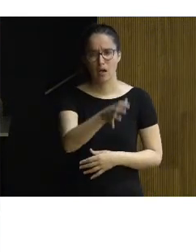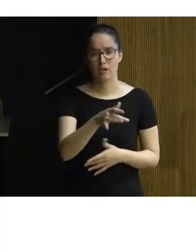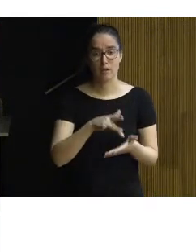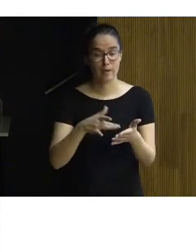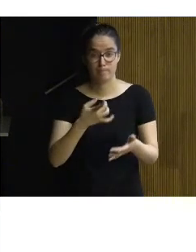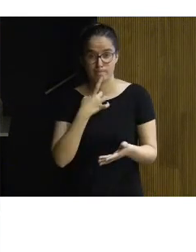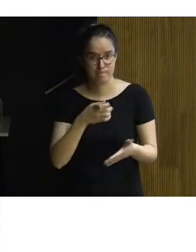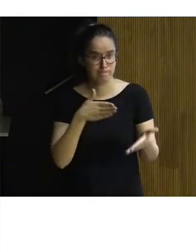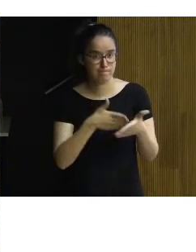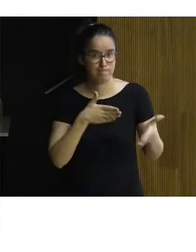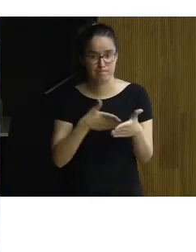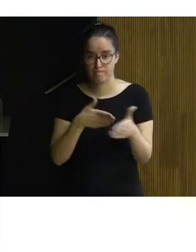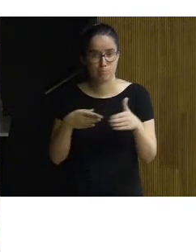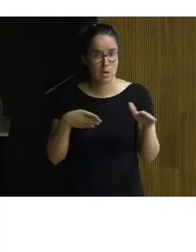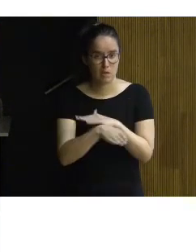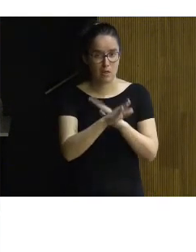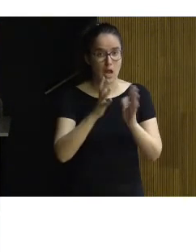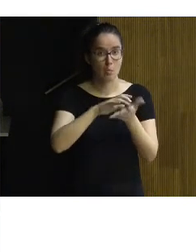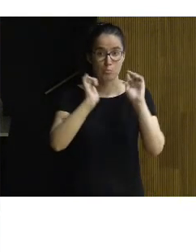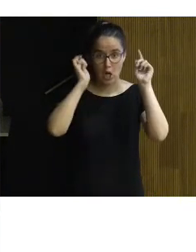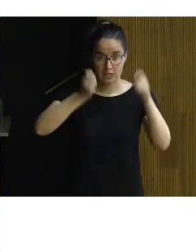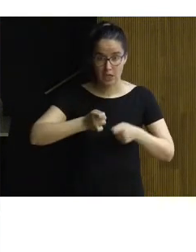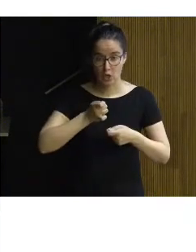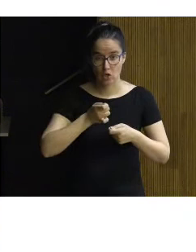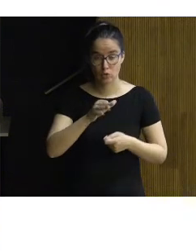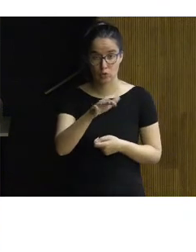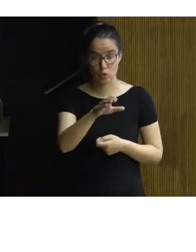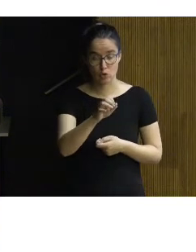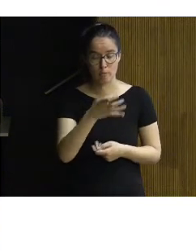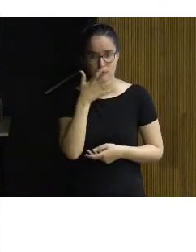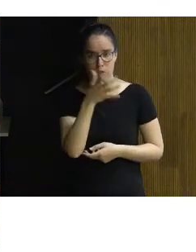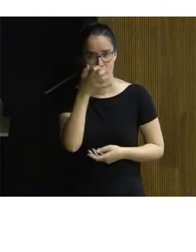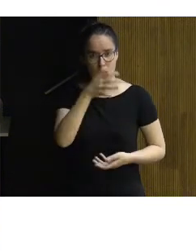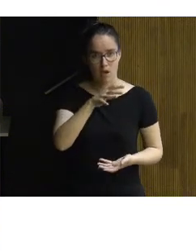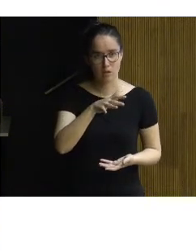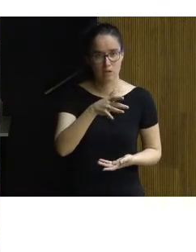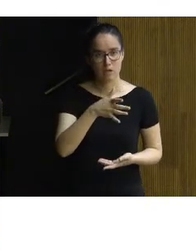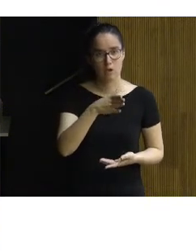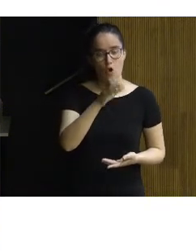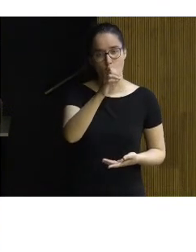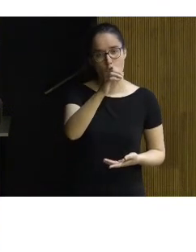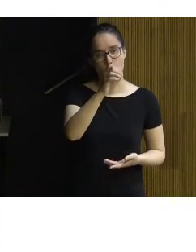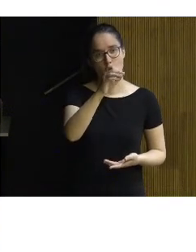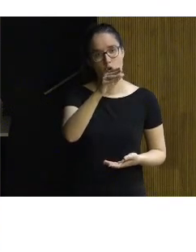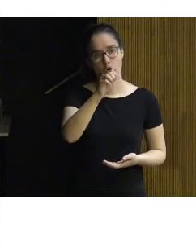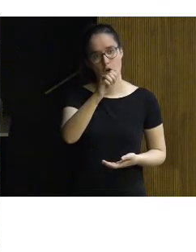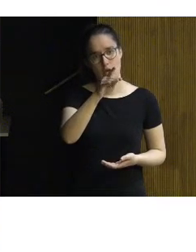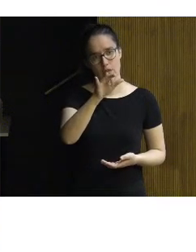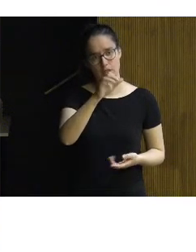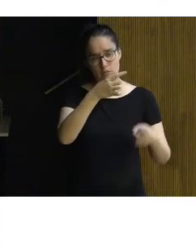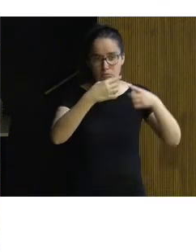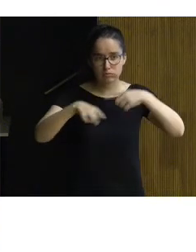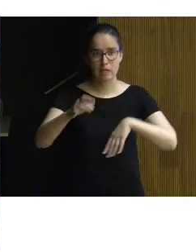dificultades para acceder al monasterio de Suso esta queja fue trasladada desde la OADIS al